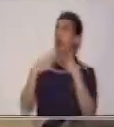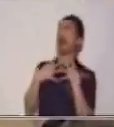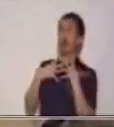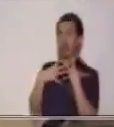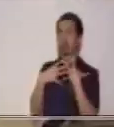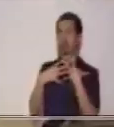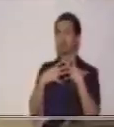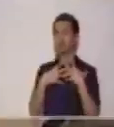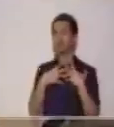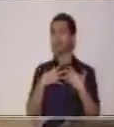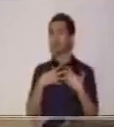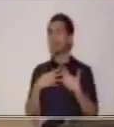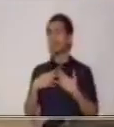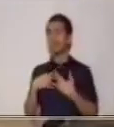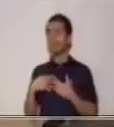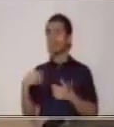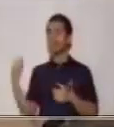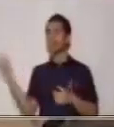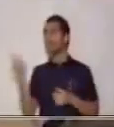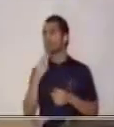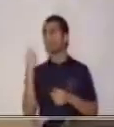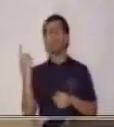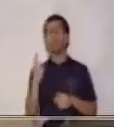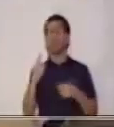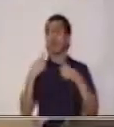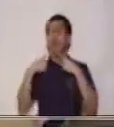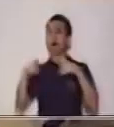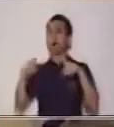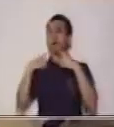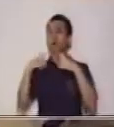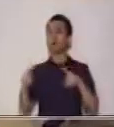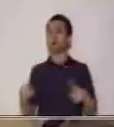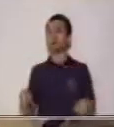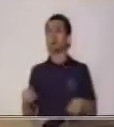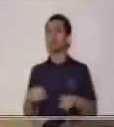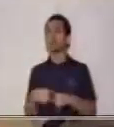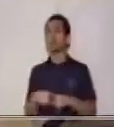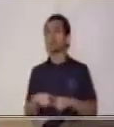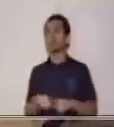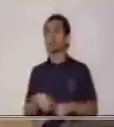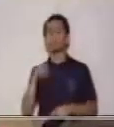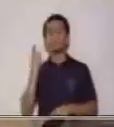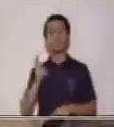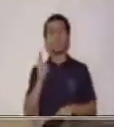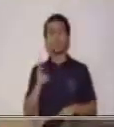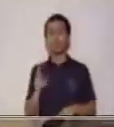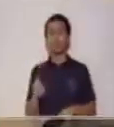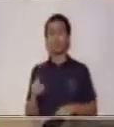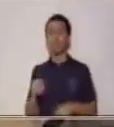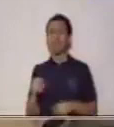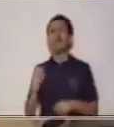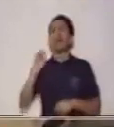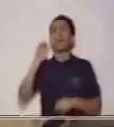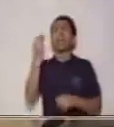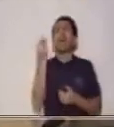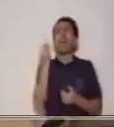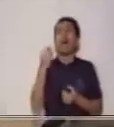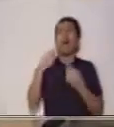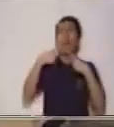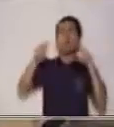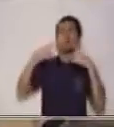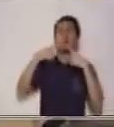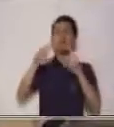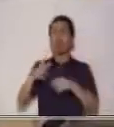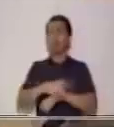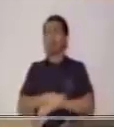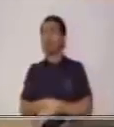anuncio publicitario debe de responder preguntas como, ¿qué se anuncia? A ver,